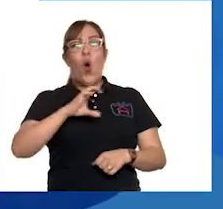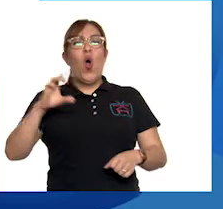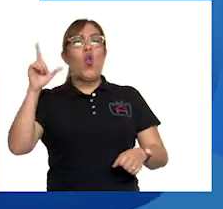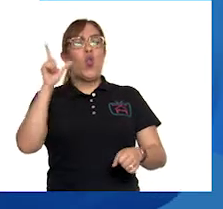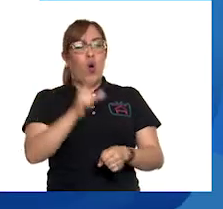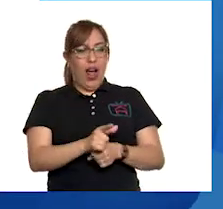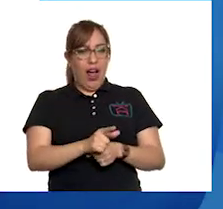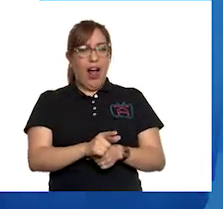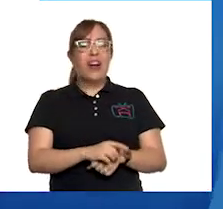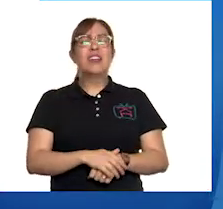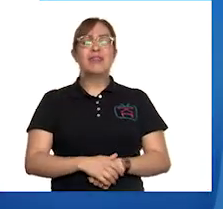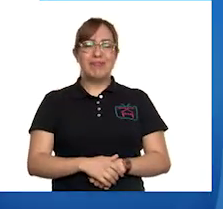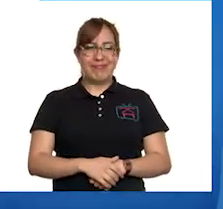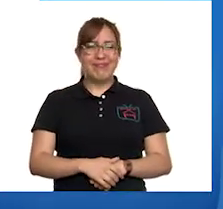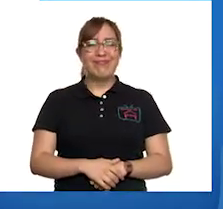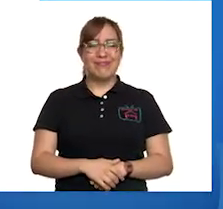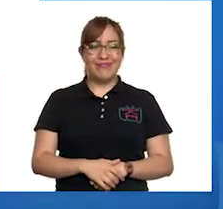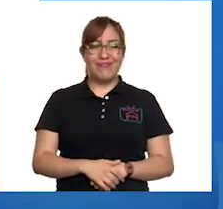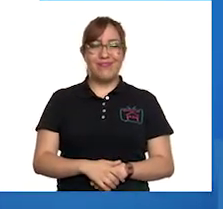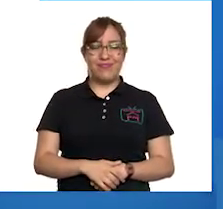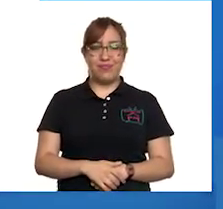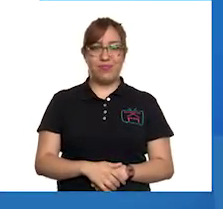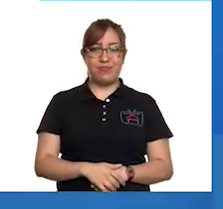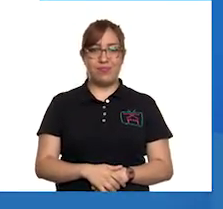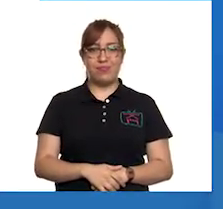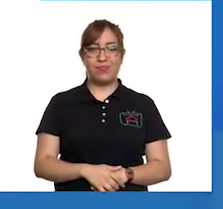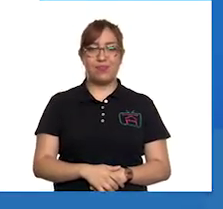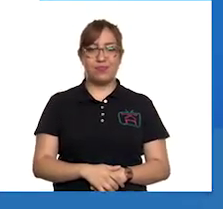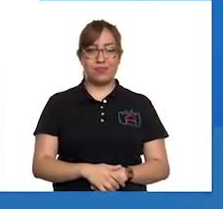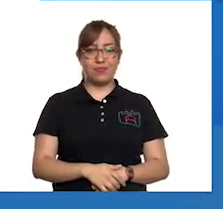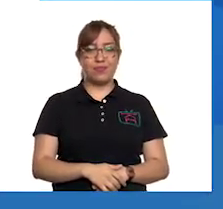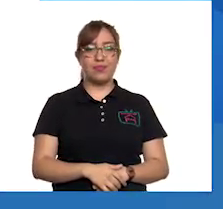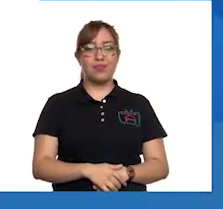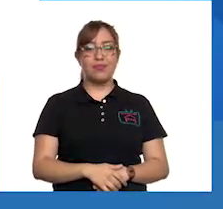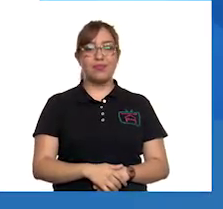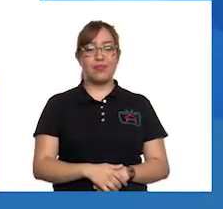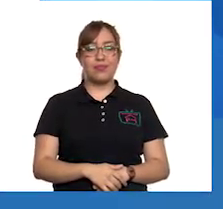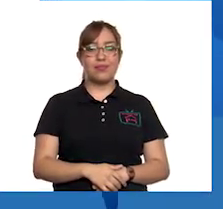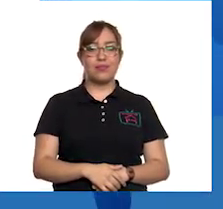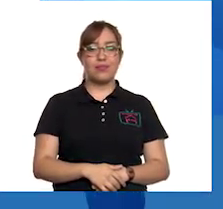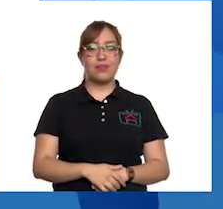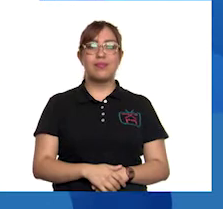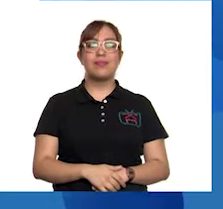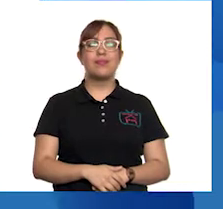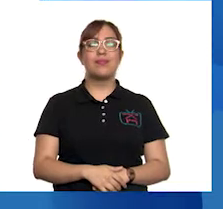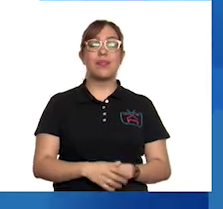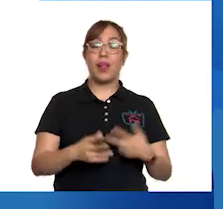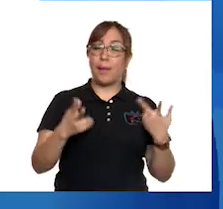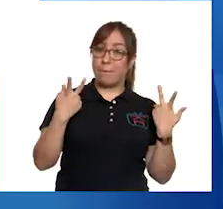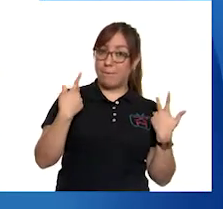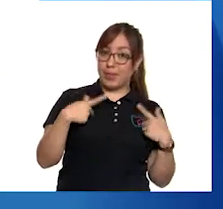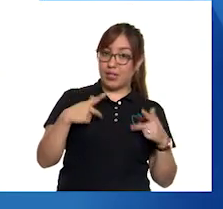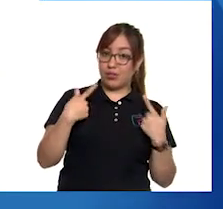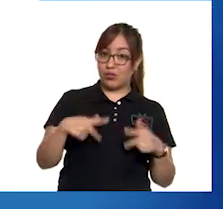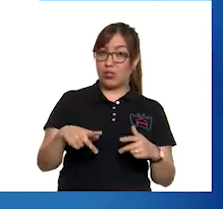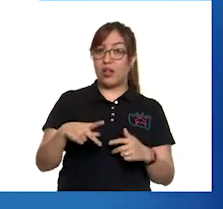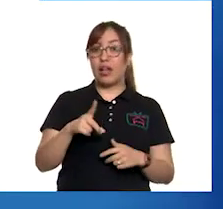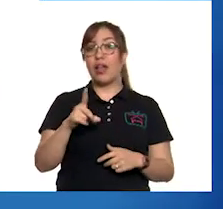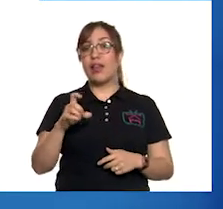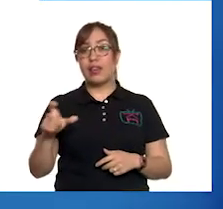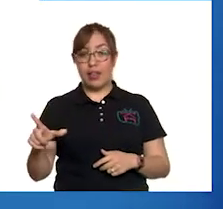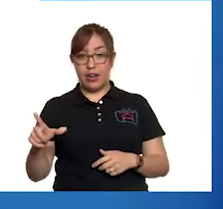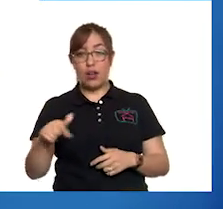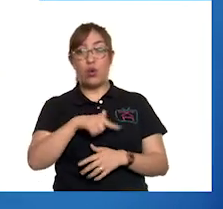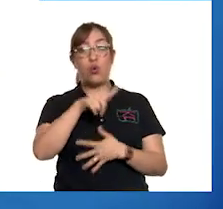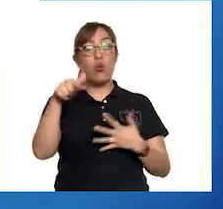Muy bien, muy bien. La organización política y cultural de las personas del lugar en